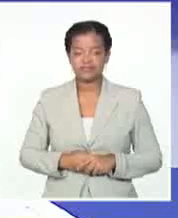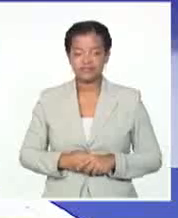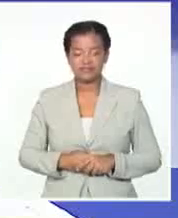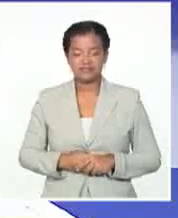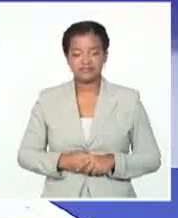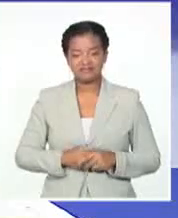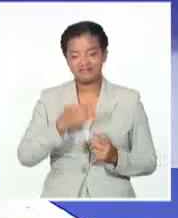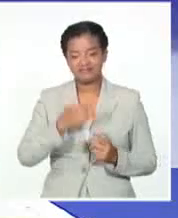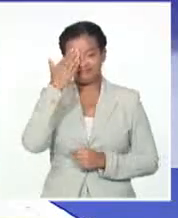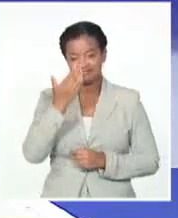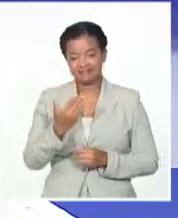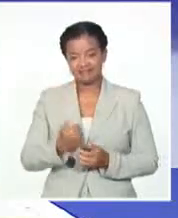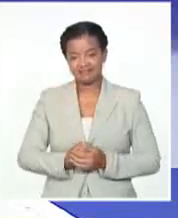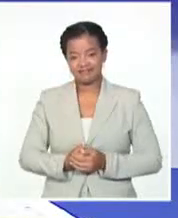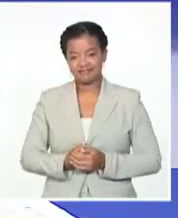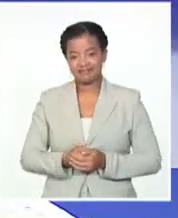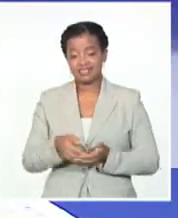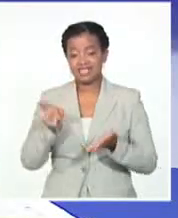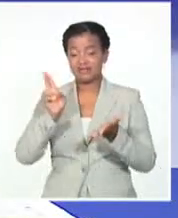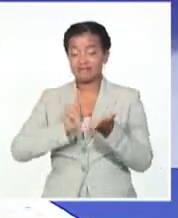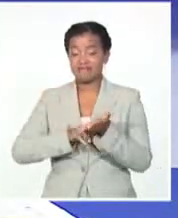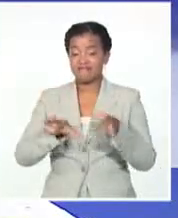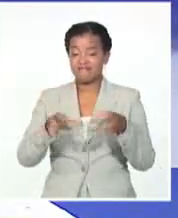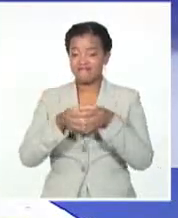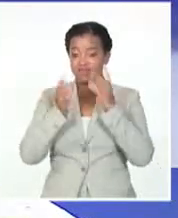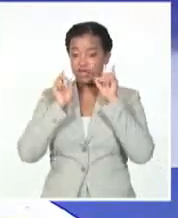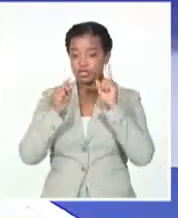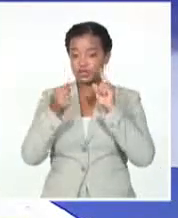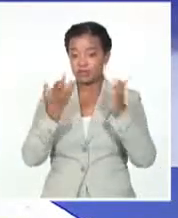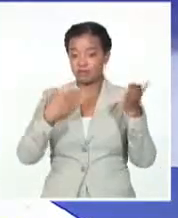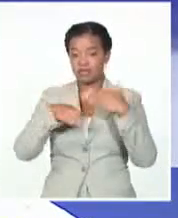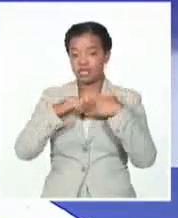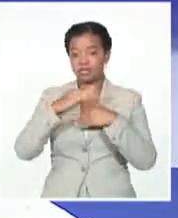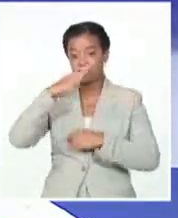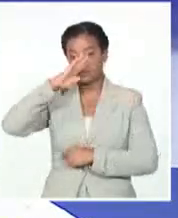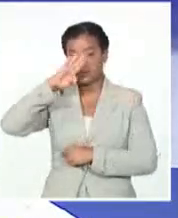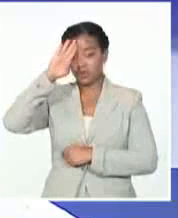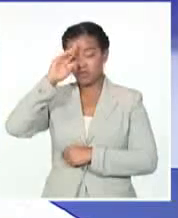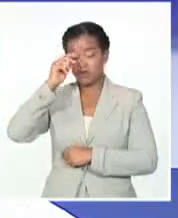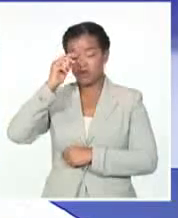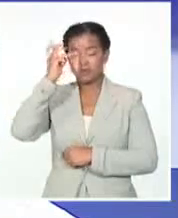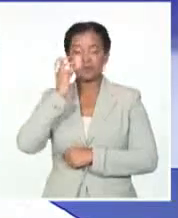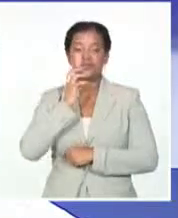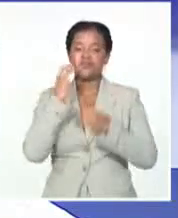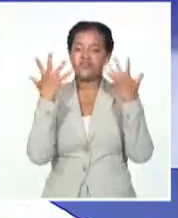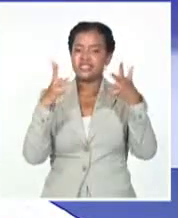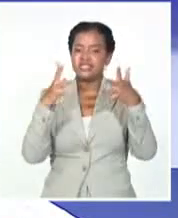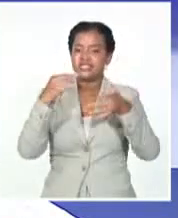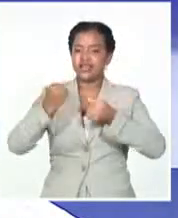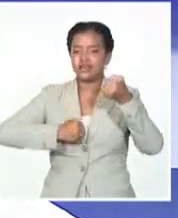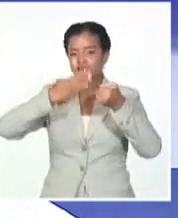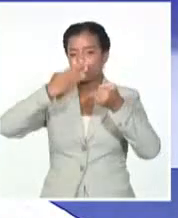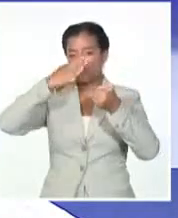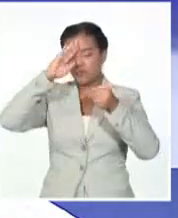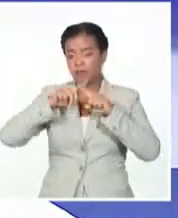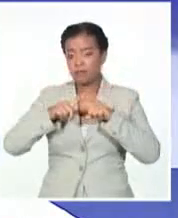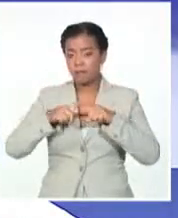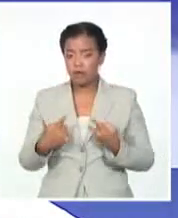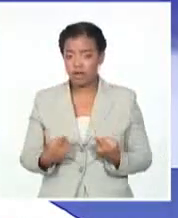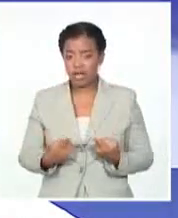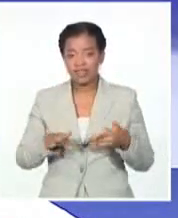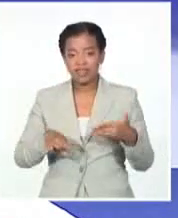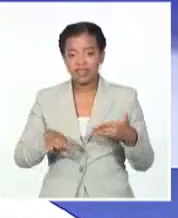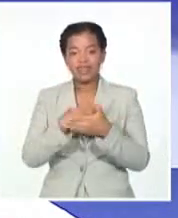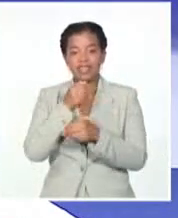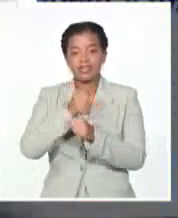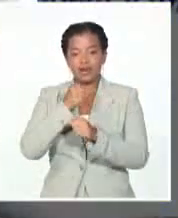El miembro del Buro Político y Primer Ministro de la República, Manuel Marrero Cruz, felicitó hoy a los transportistas del país a propósito de celebrarse el Día del Trabajador